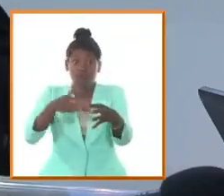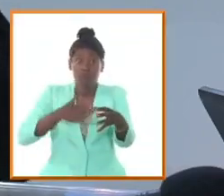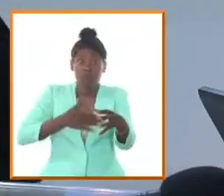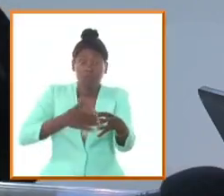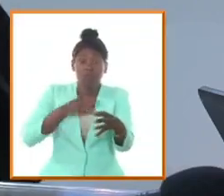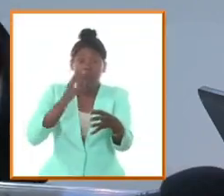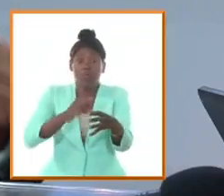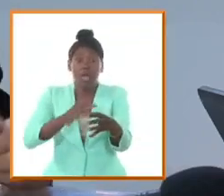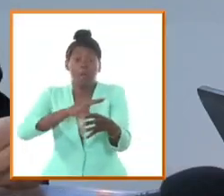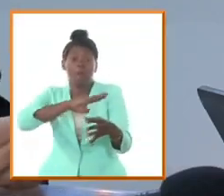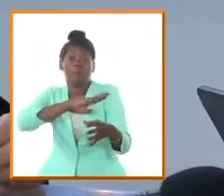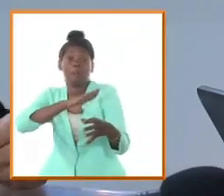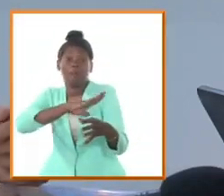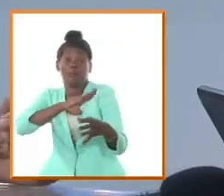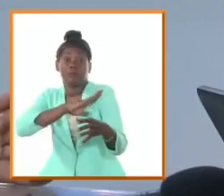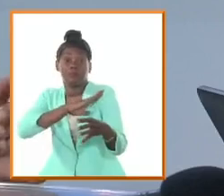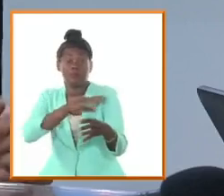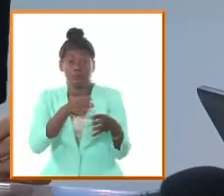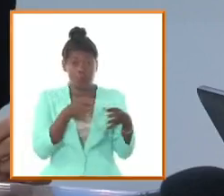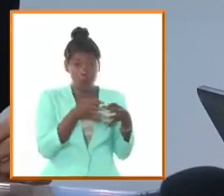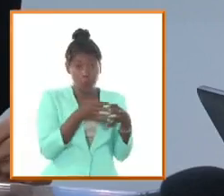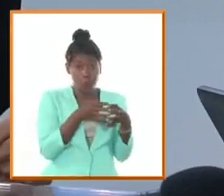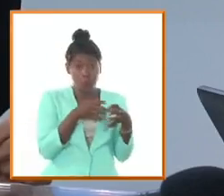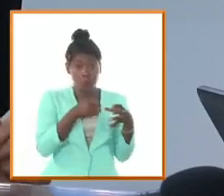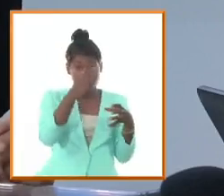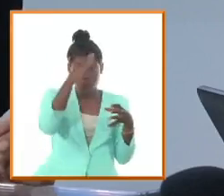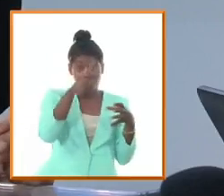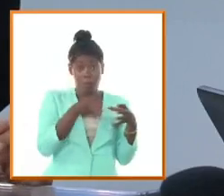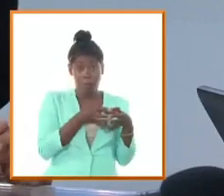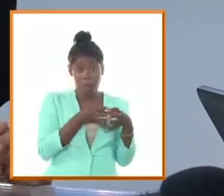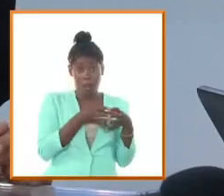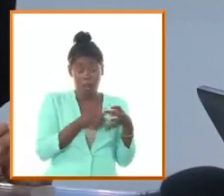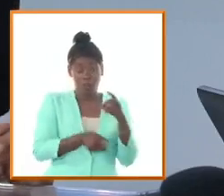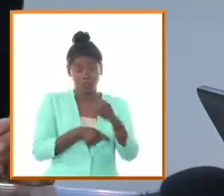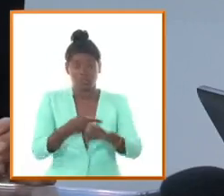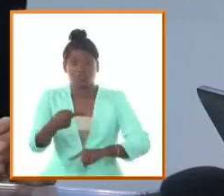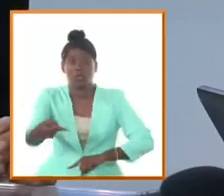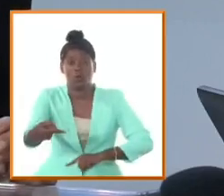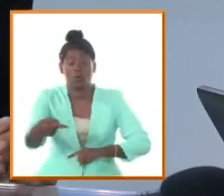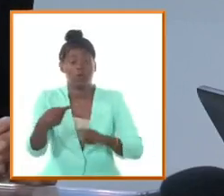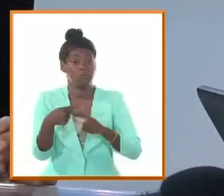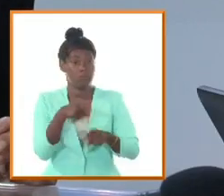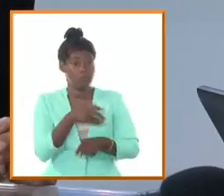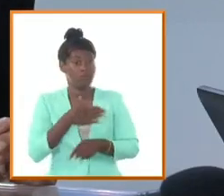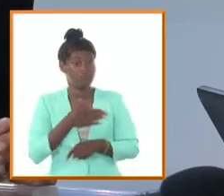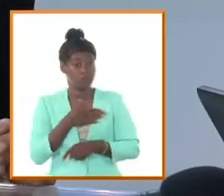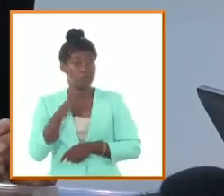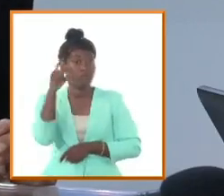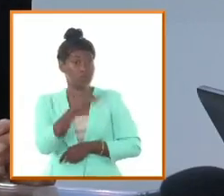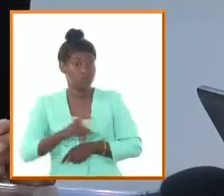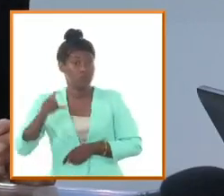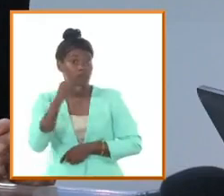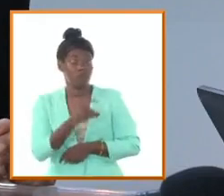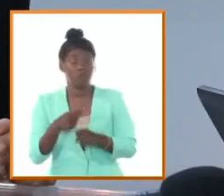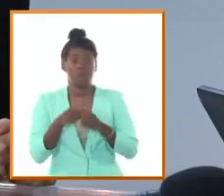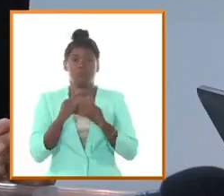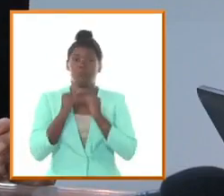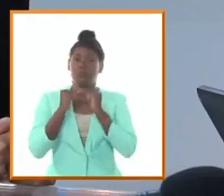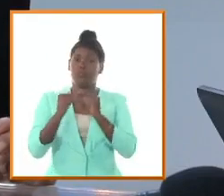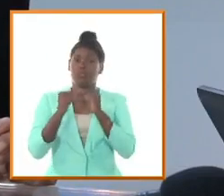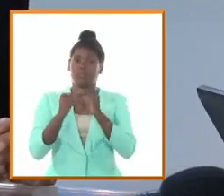entonces si Aramontes fue el de la gran caballería camagüeyana pero también fue el de la gran